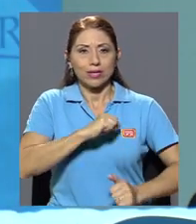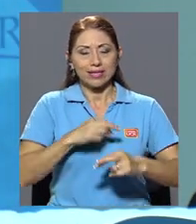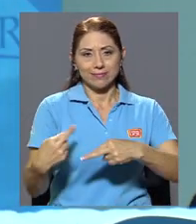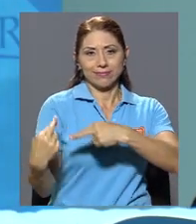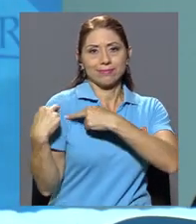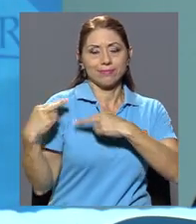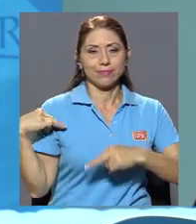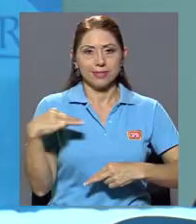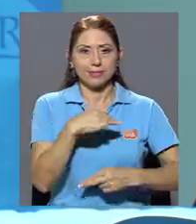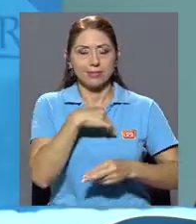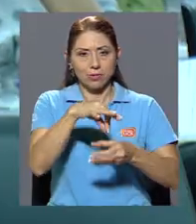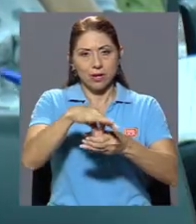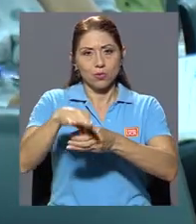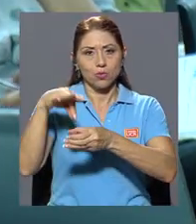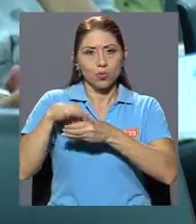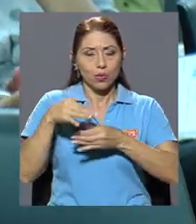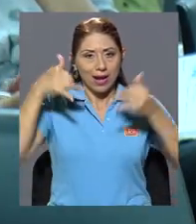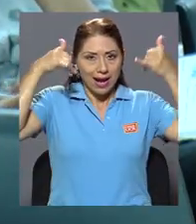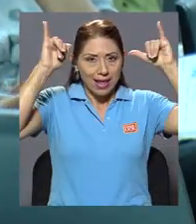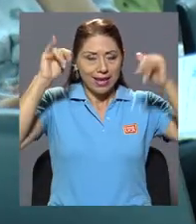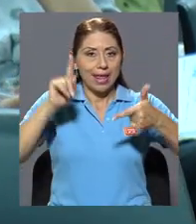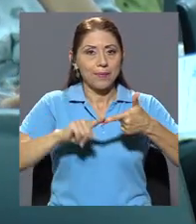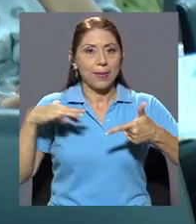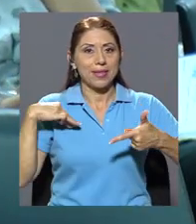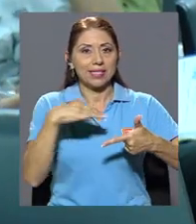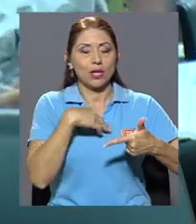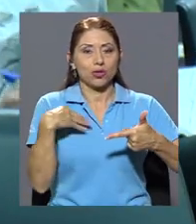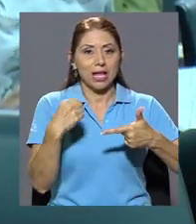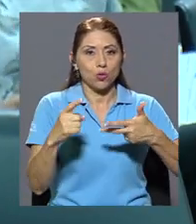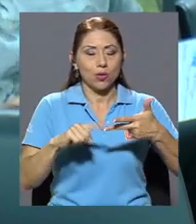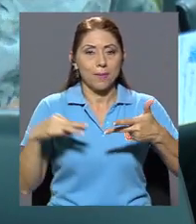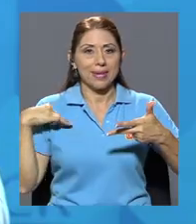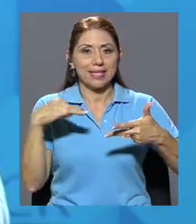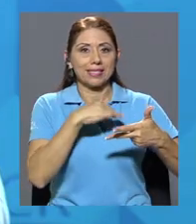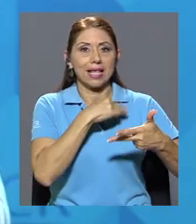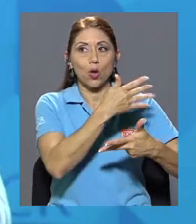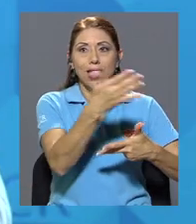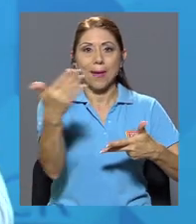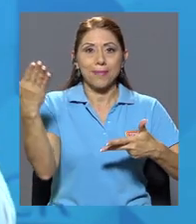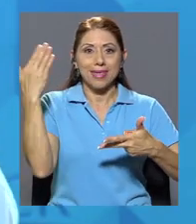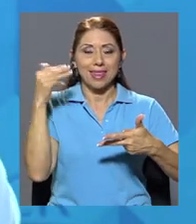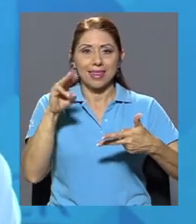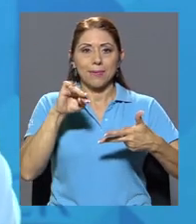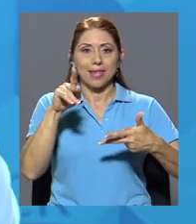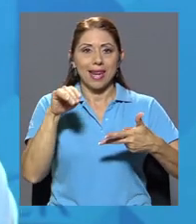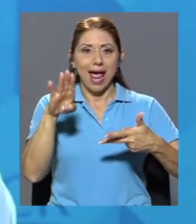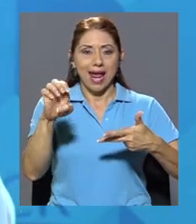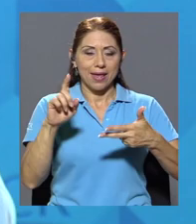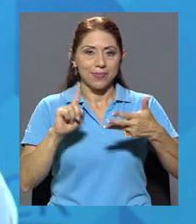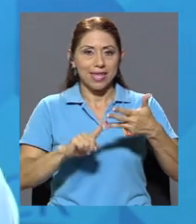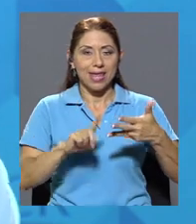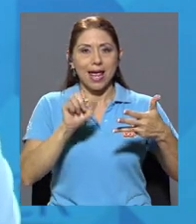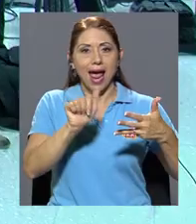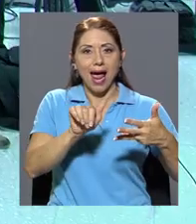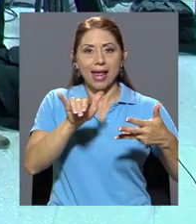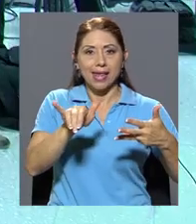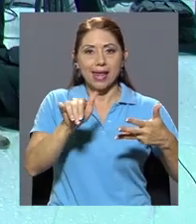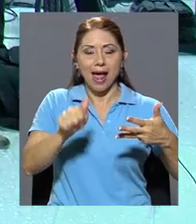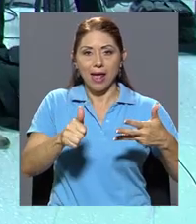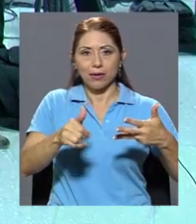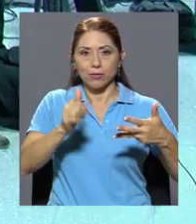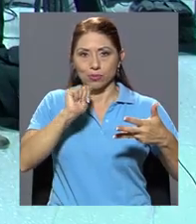Ministerio de Agricultura y Ganadería, el Ministerio de Salud, el Ministerio de Ambiente y Energía, MINAE, y Acueductos y